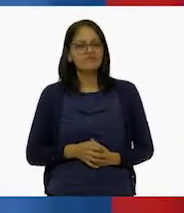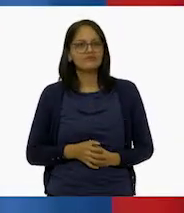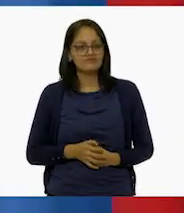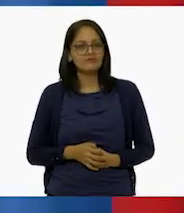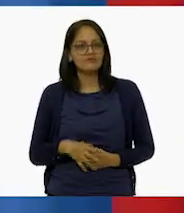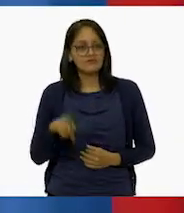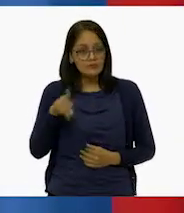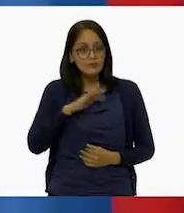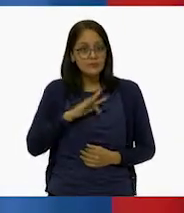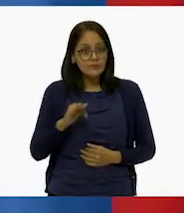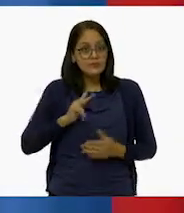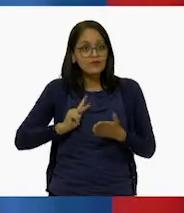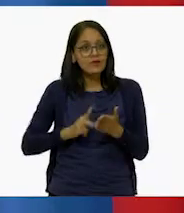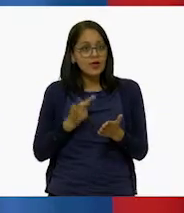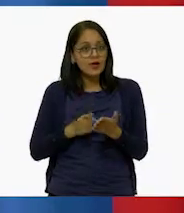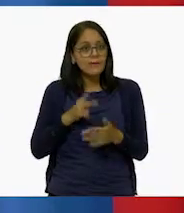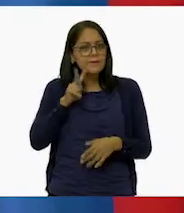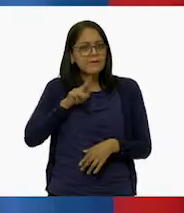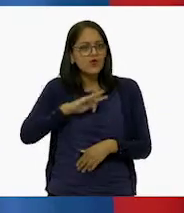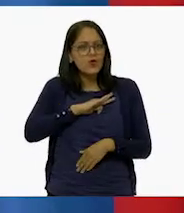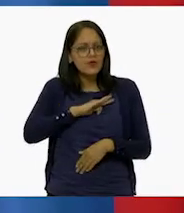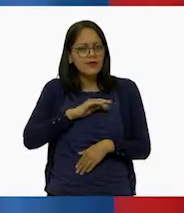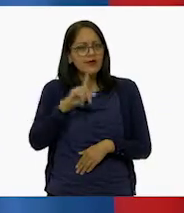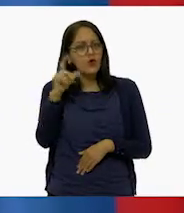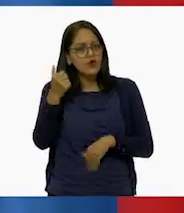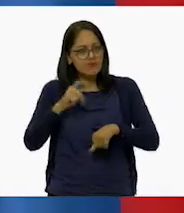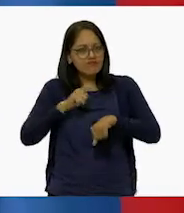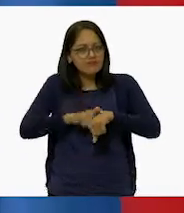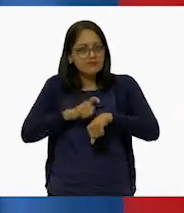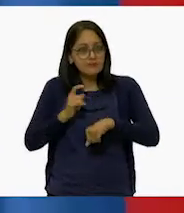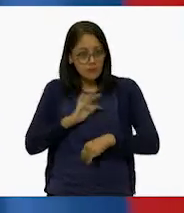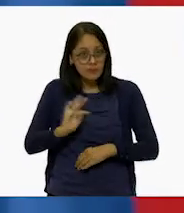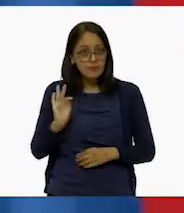¿puedes intentarlo usar otra vez?